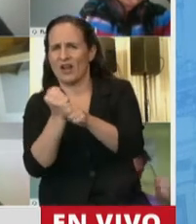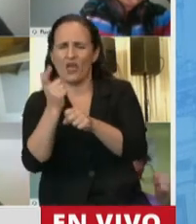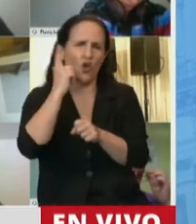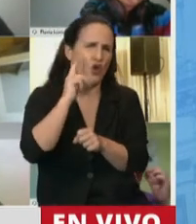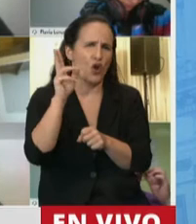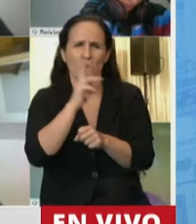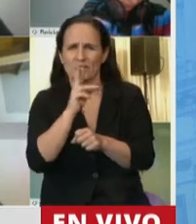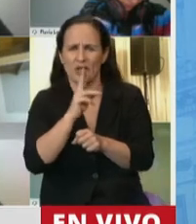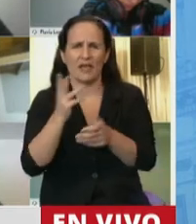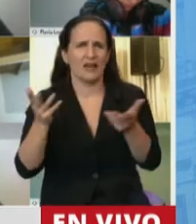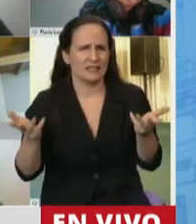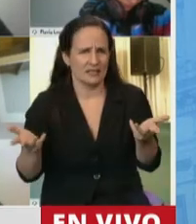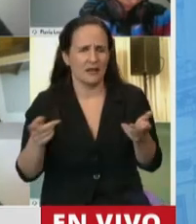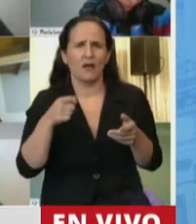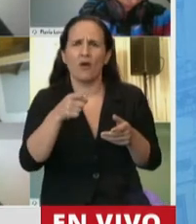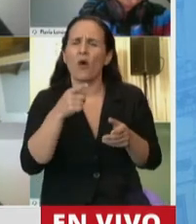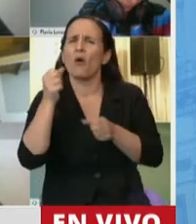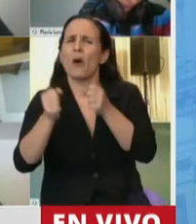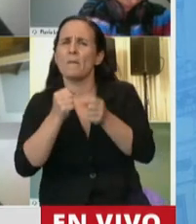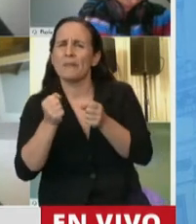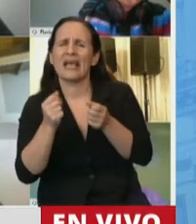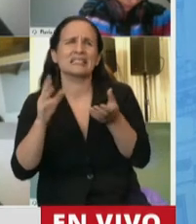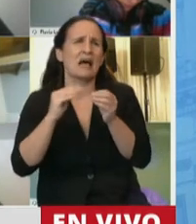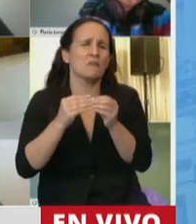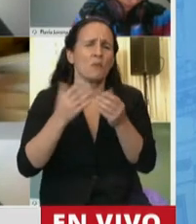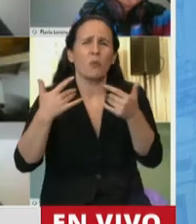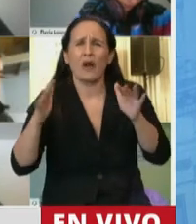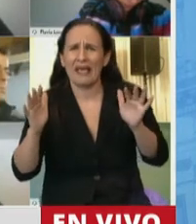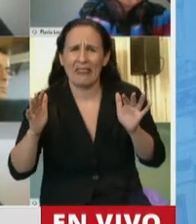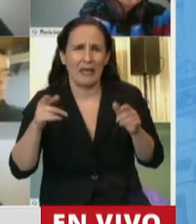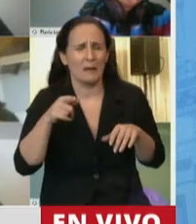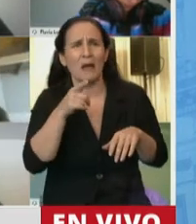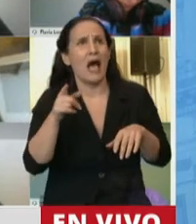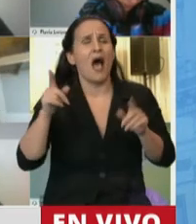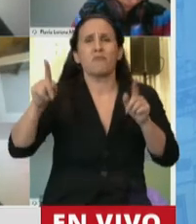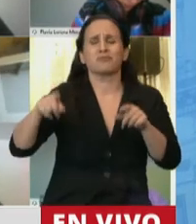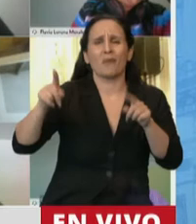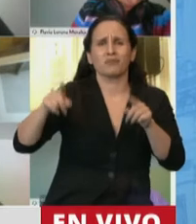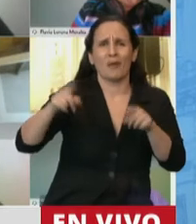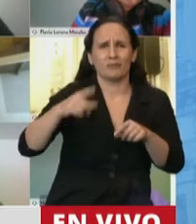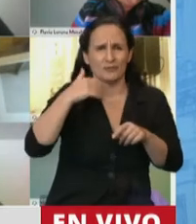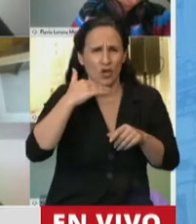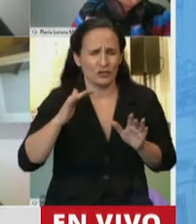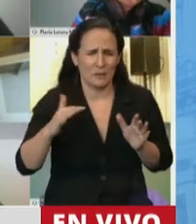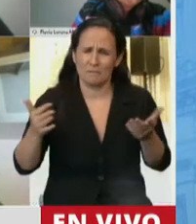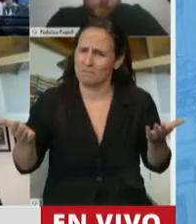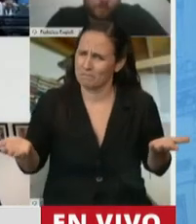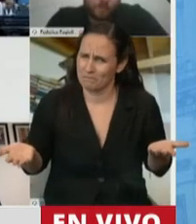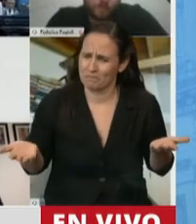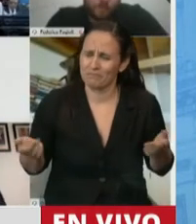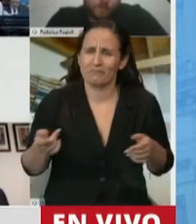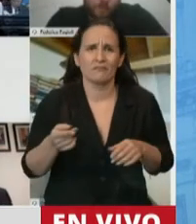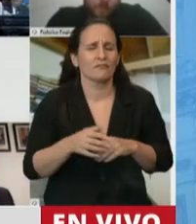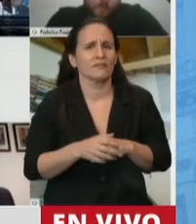todo a los sectores más vulnerables, que por lo que dicen claramente no conocen. También para alejar algún